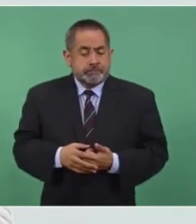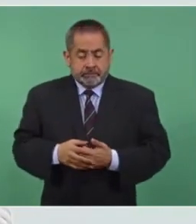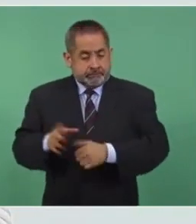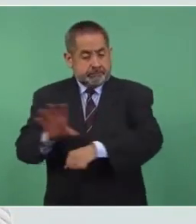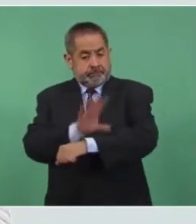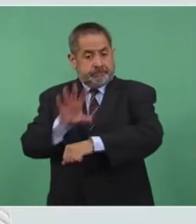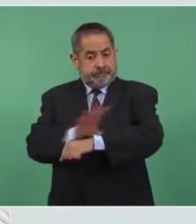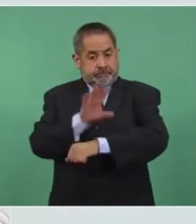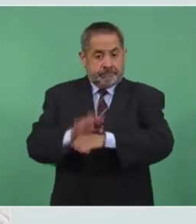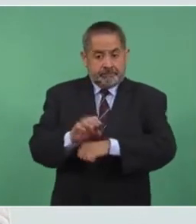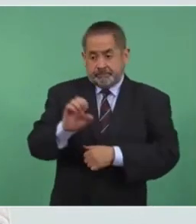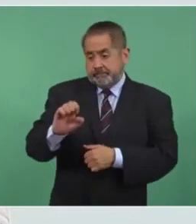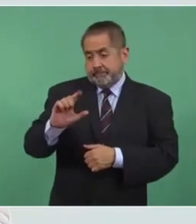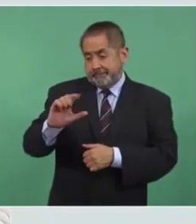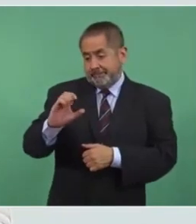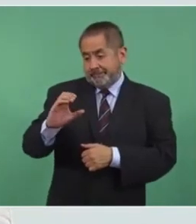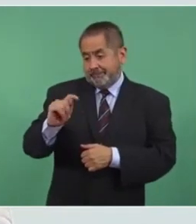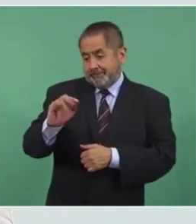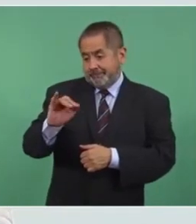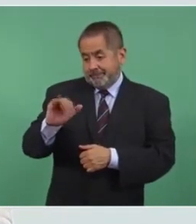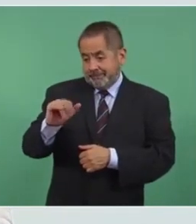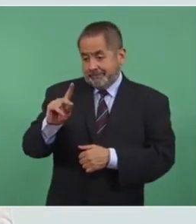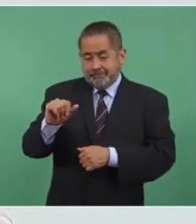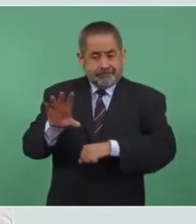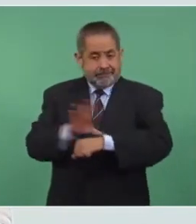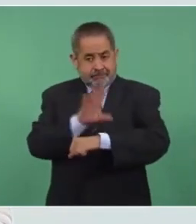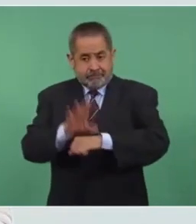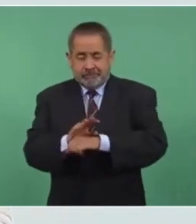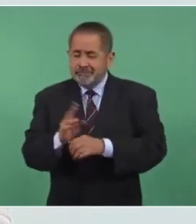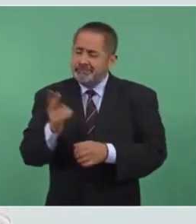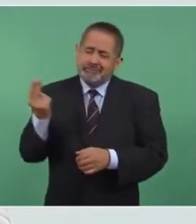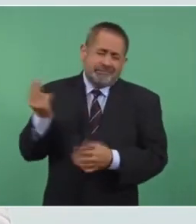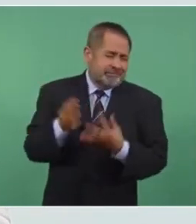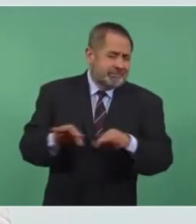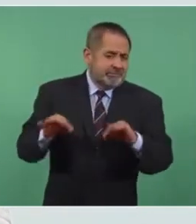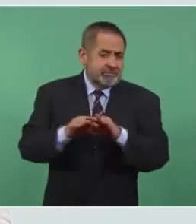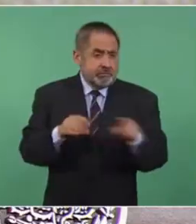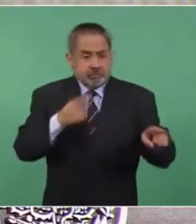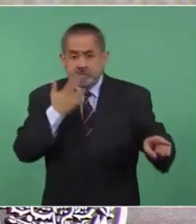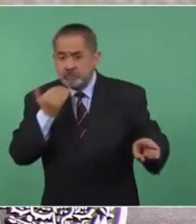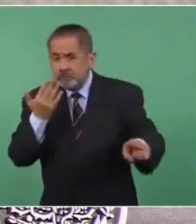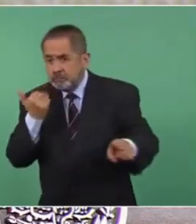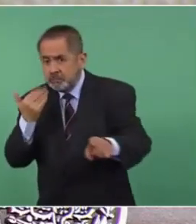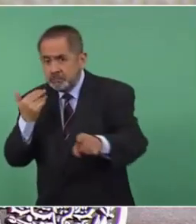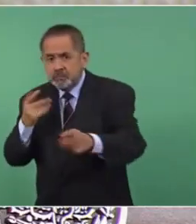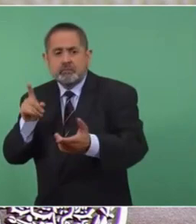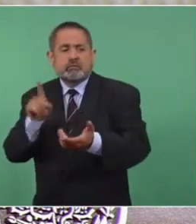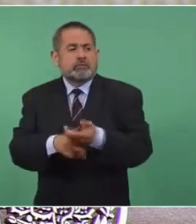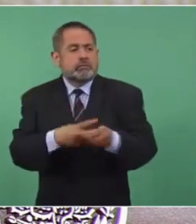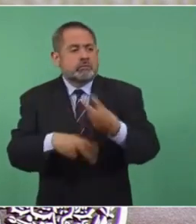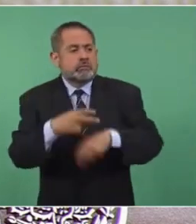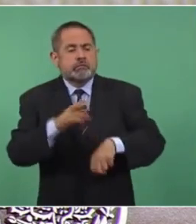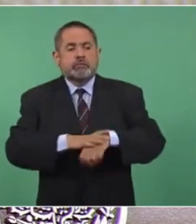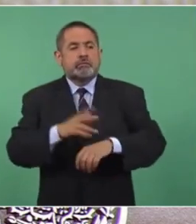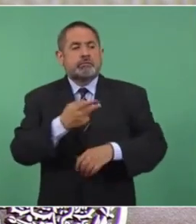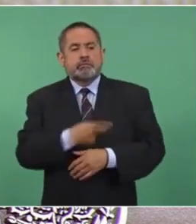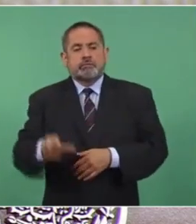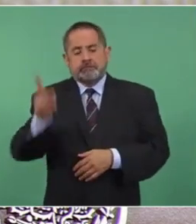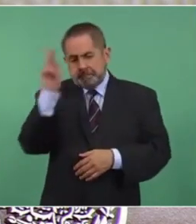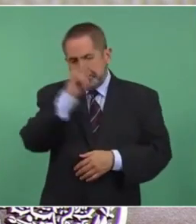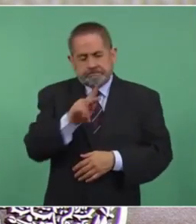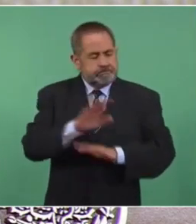es un suministro básico, quien no lo tiene genera pobreza social, por eso